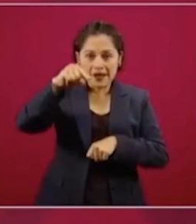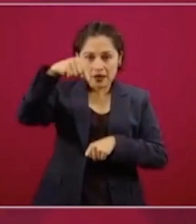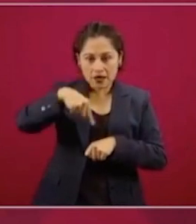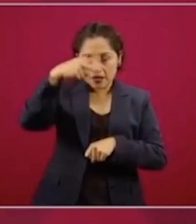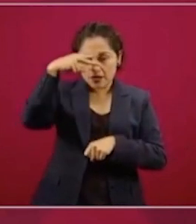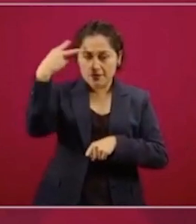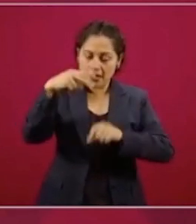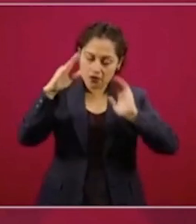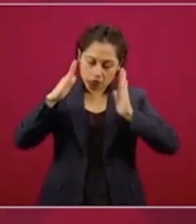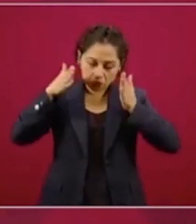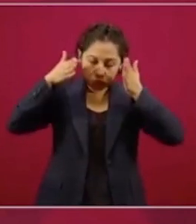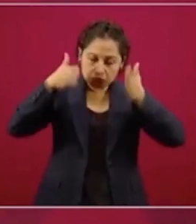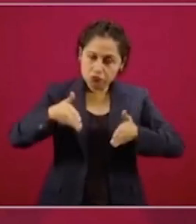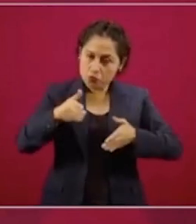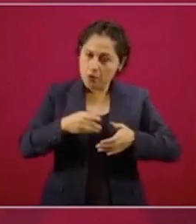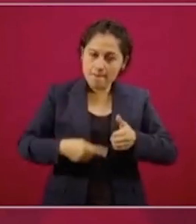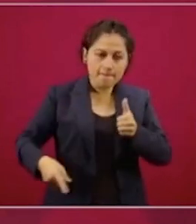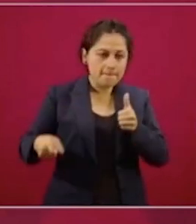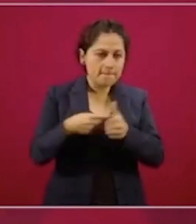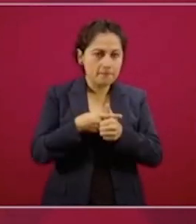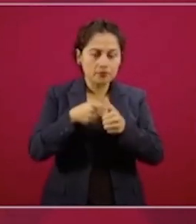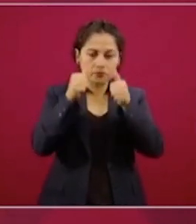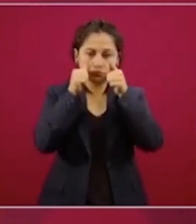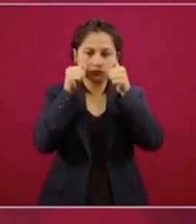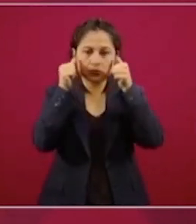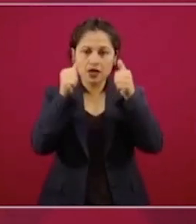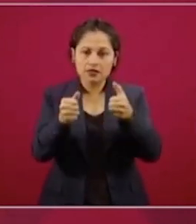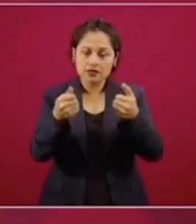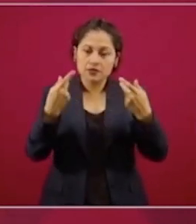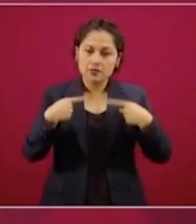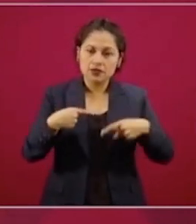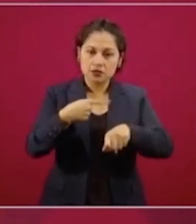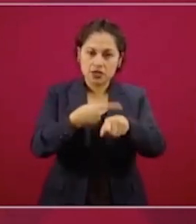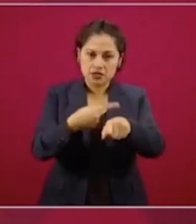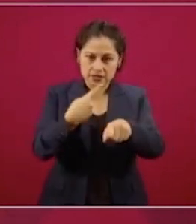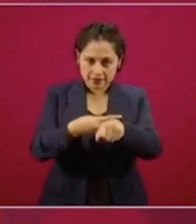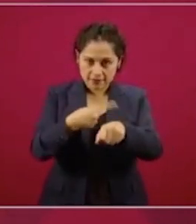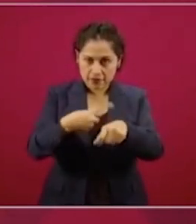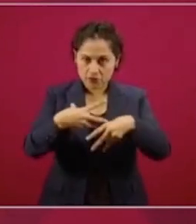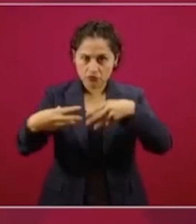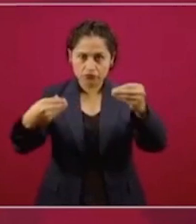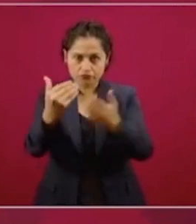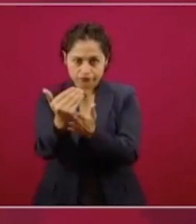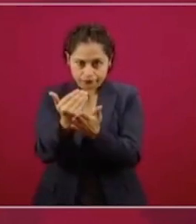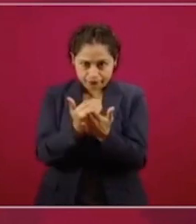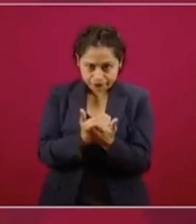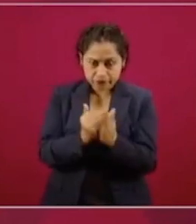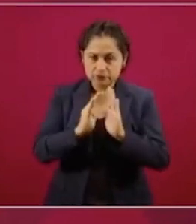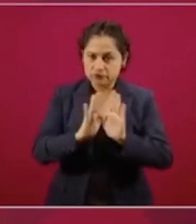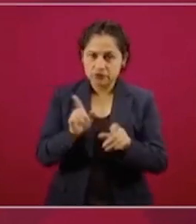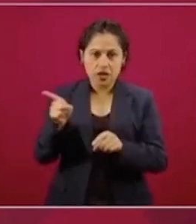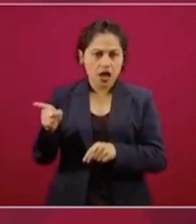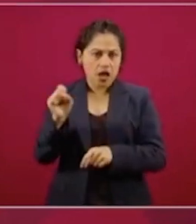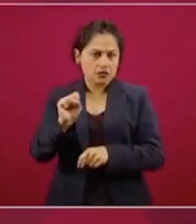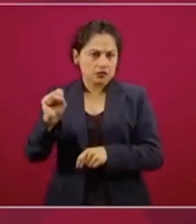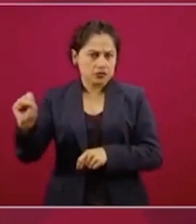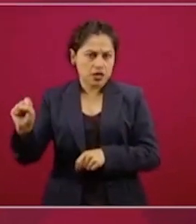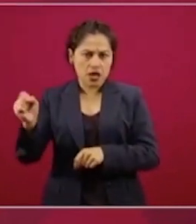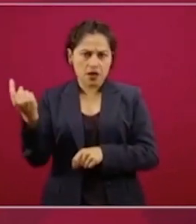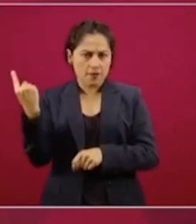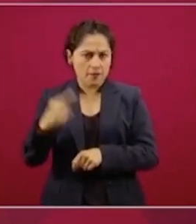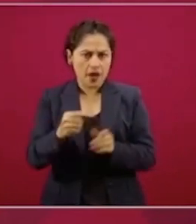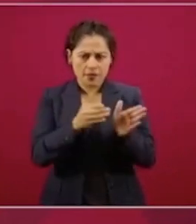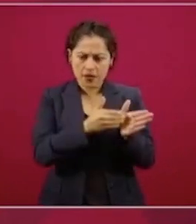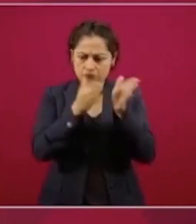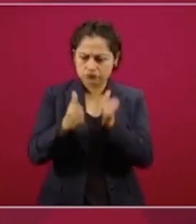y las medidas que la Secretaría de Salud está tomando para evitar los contagios. Esa la prioridad. Las etapas están fijadas, están claras. El señor presidente lo